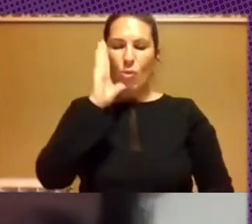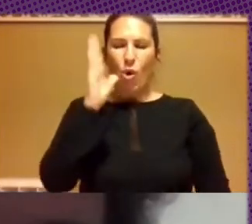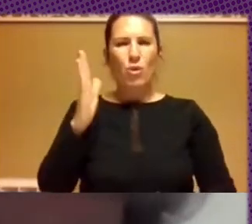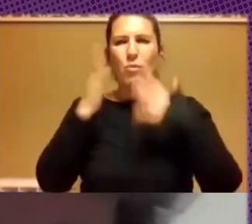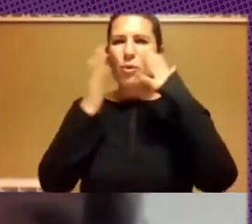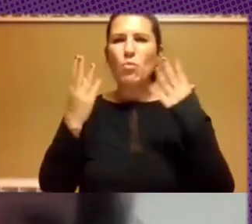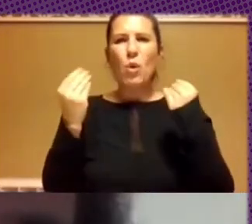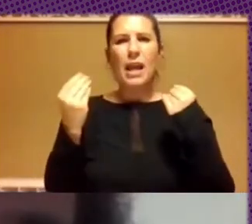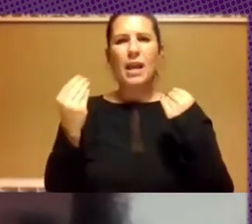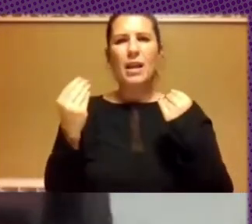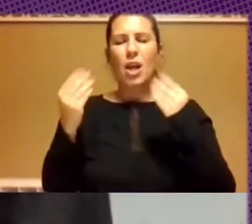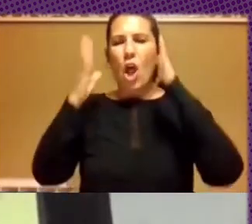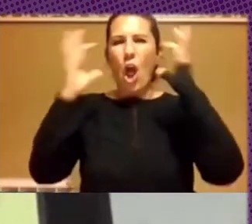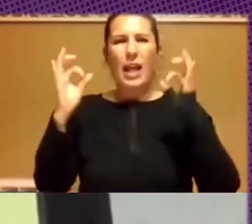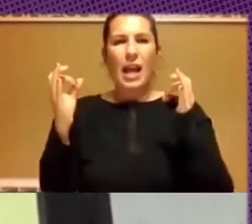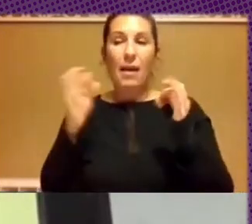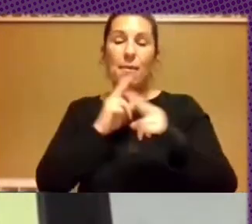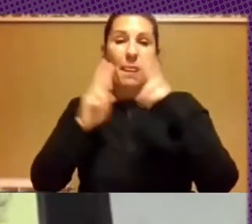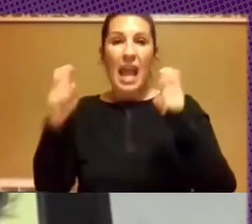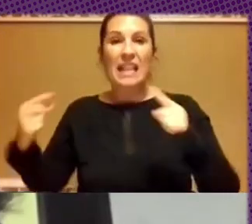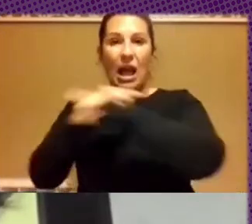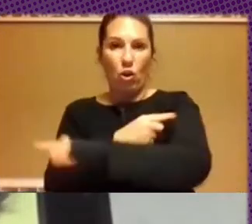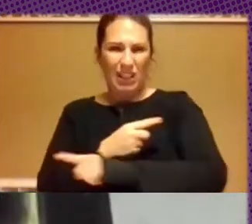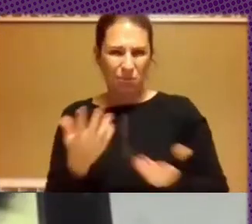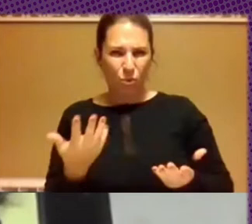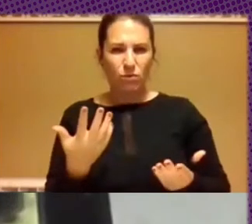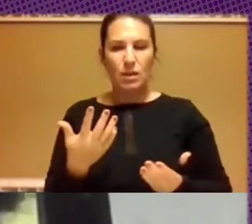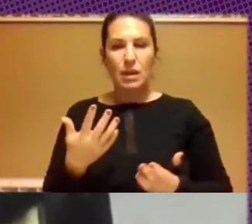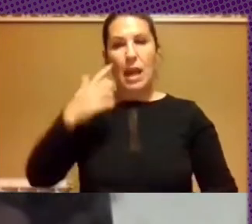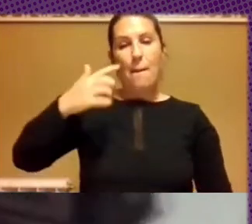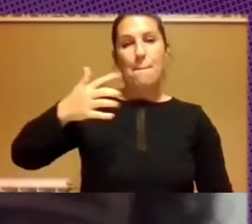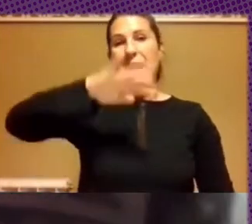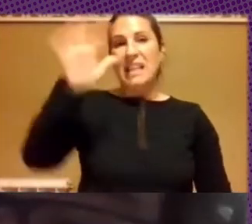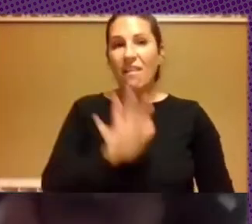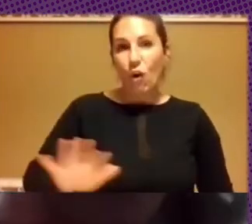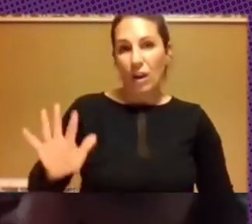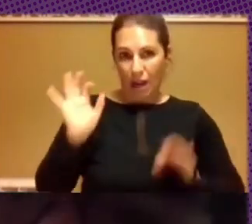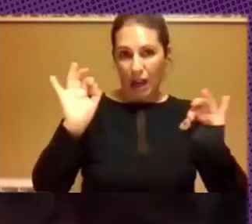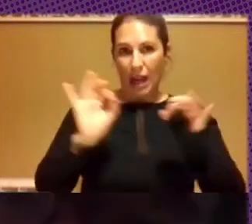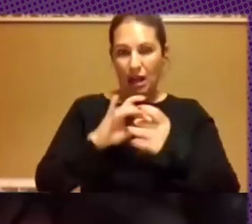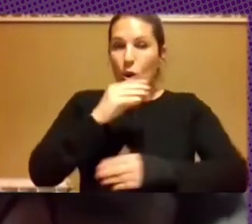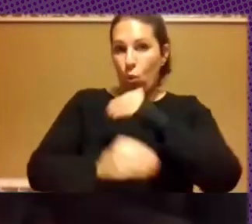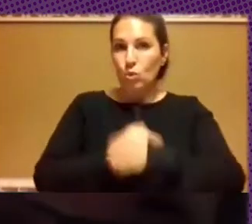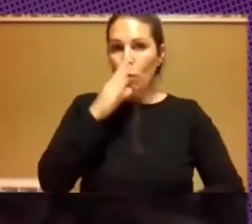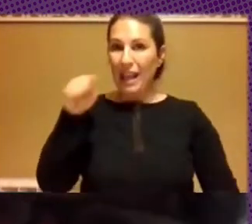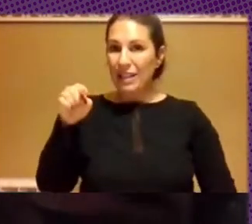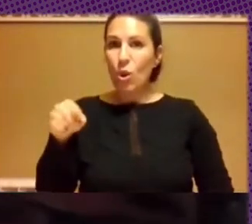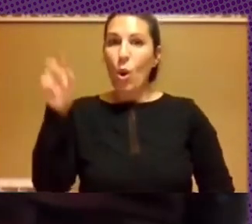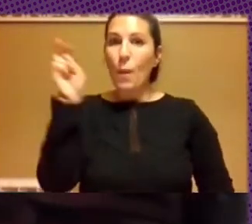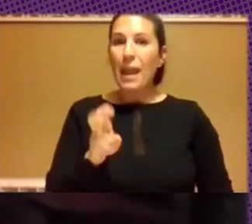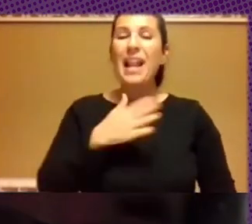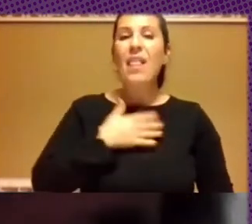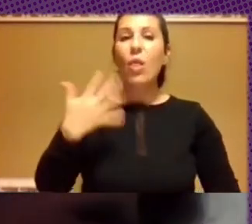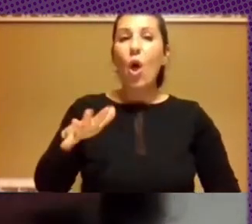lógica del antagonismo, eso que metafóricamente, y uso la metáfora porque proviene del seno de la